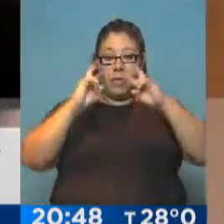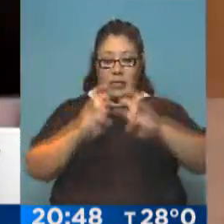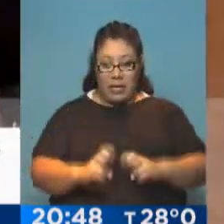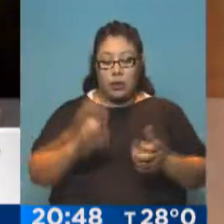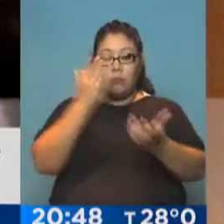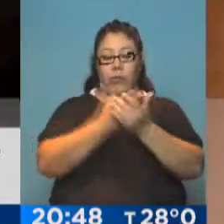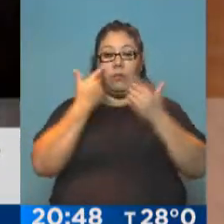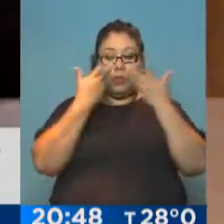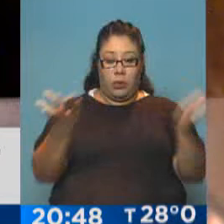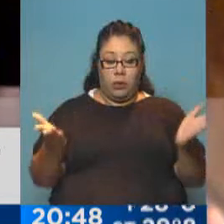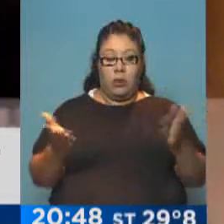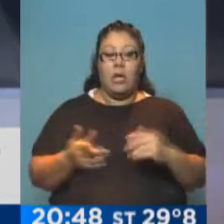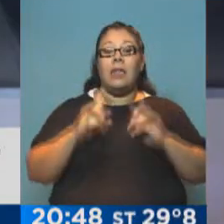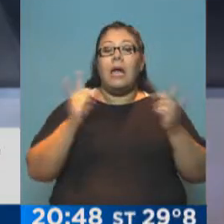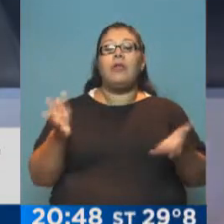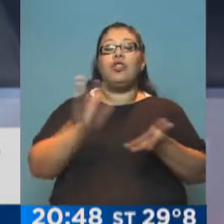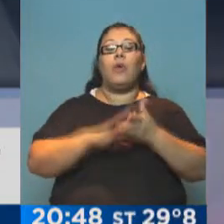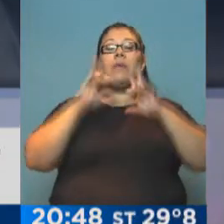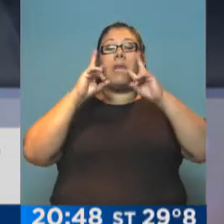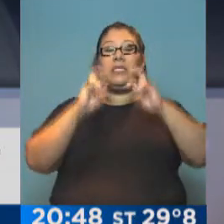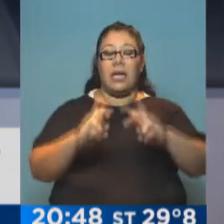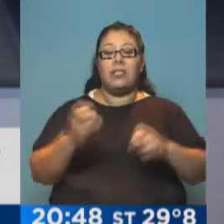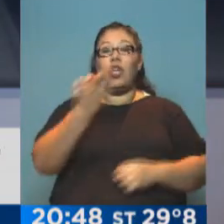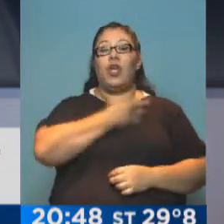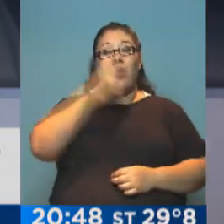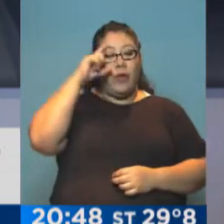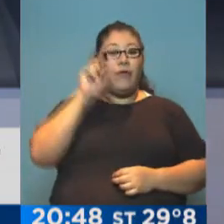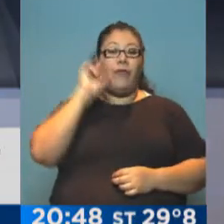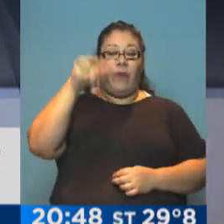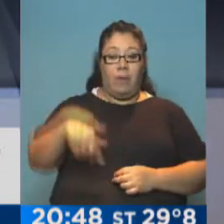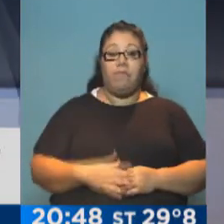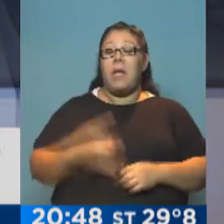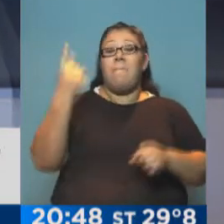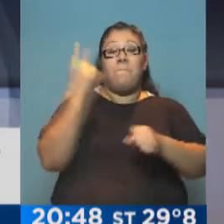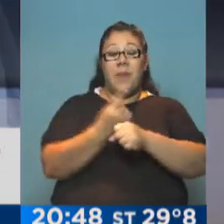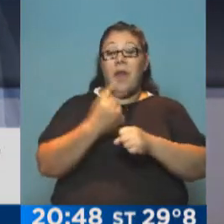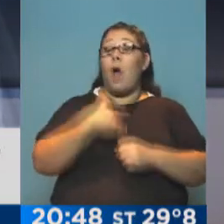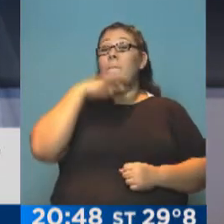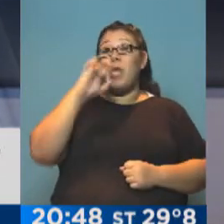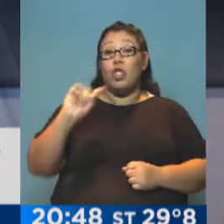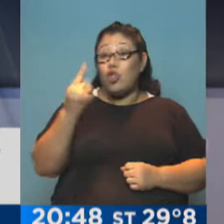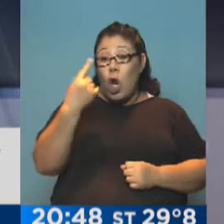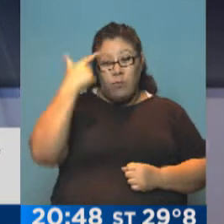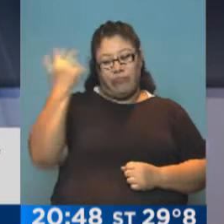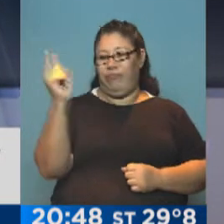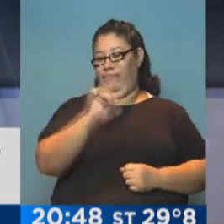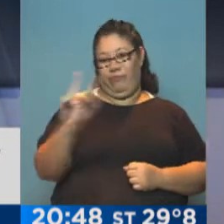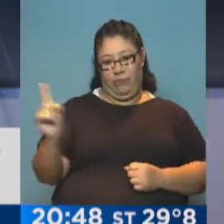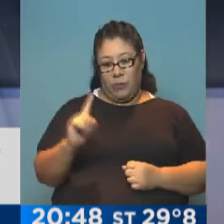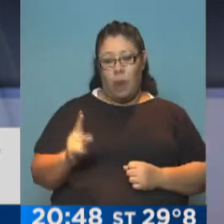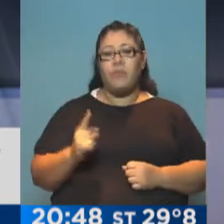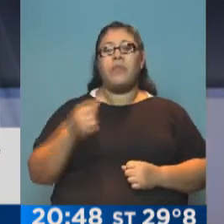por la fiscal Viviana Fein. Para mí él no se mató, como primera medida. Entonces, ¿qué pasó? Tantos